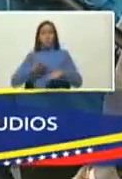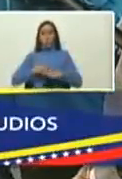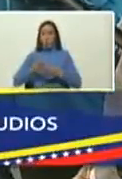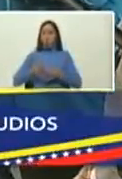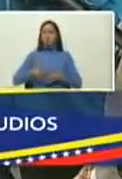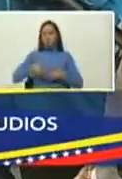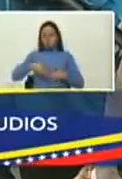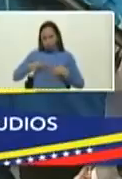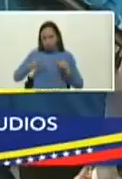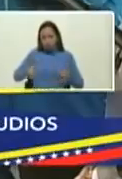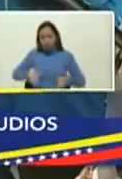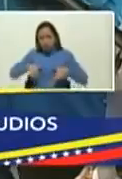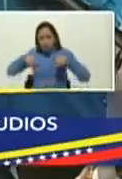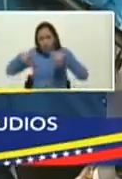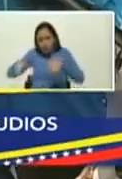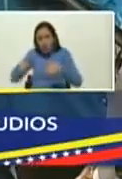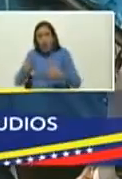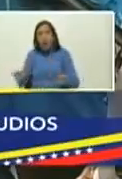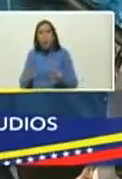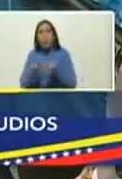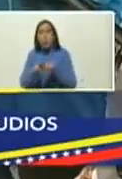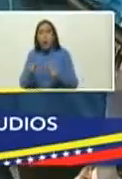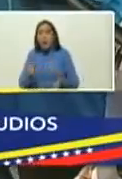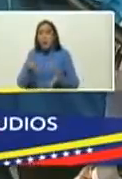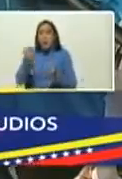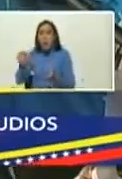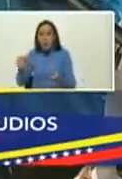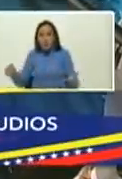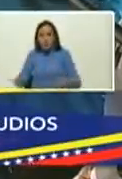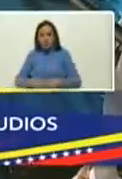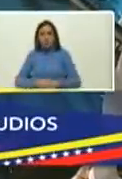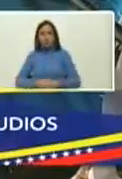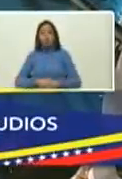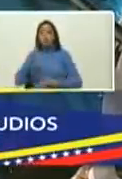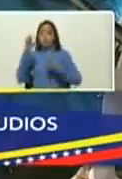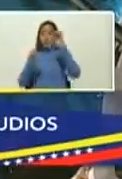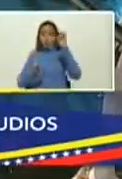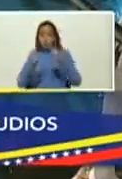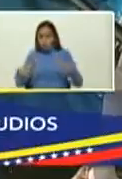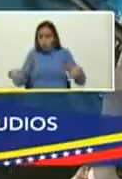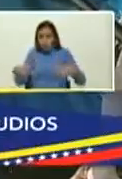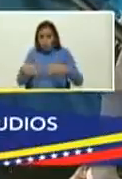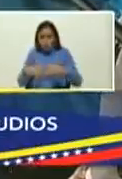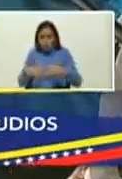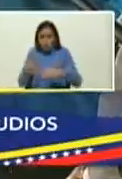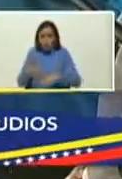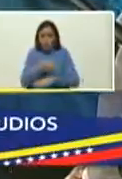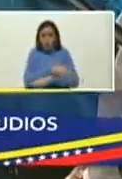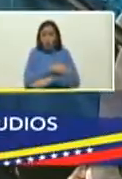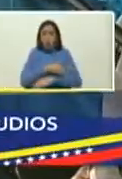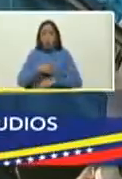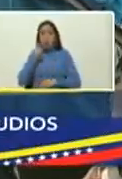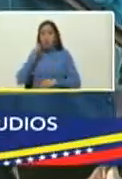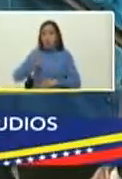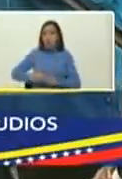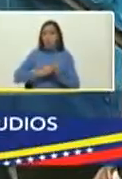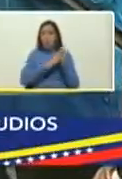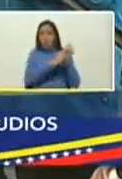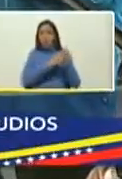entregarte este premio el jurado presidido por Fidel Barbarito